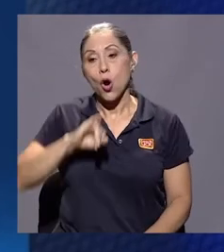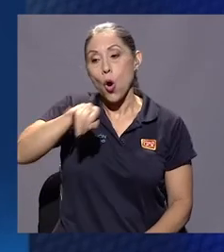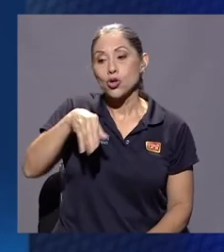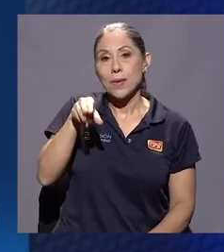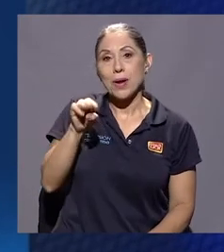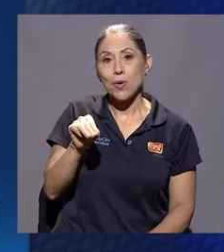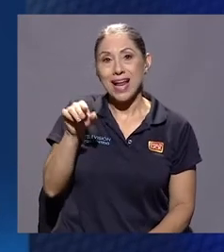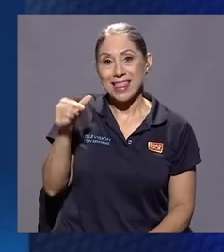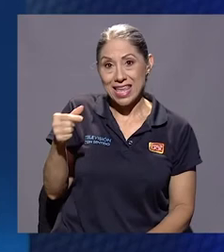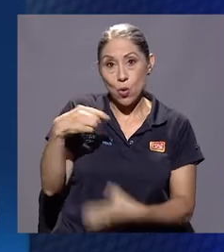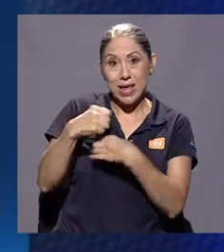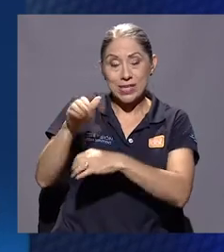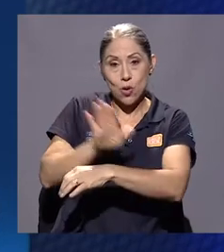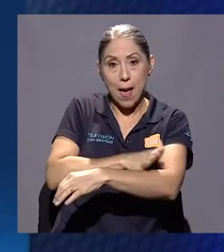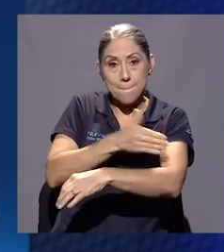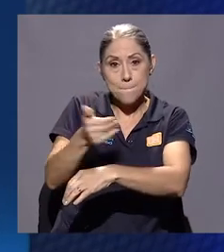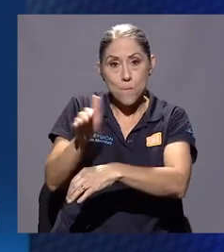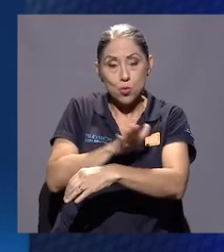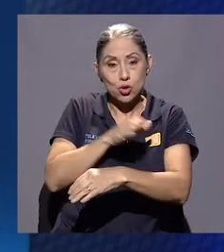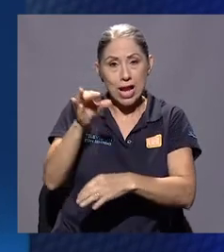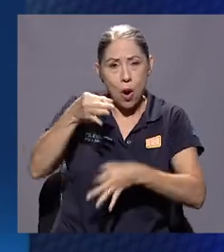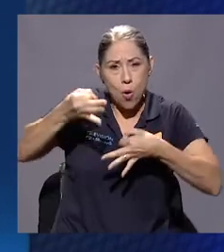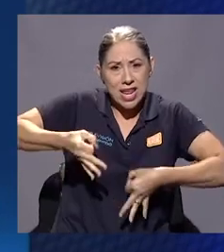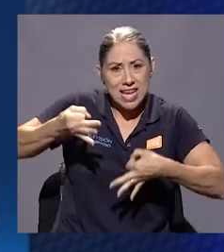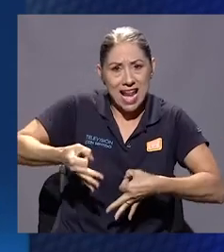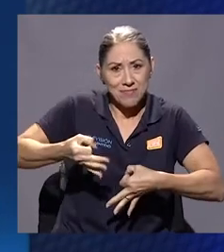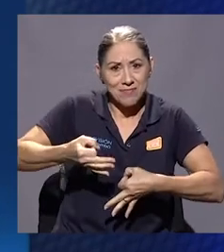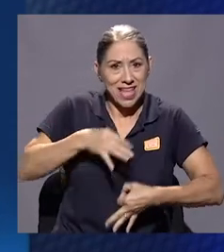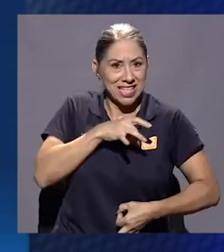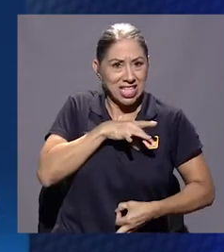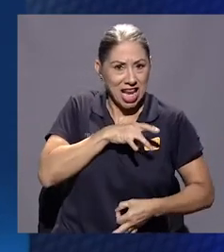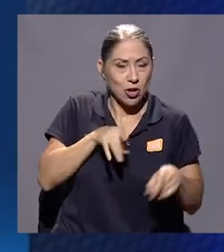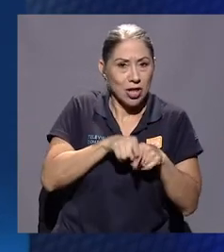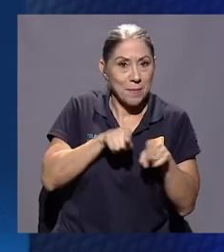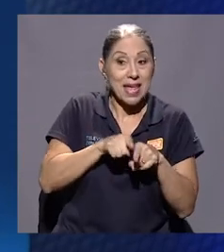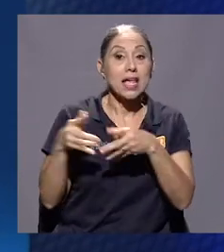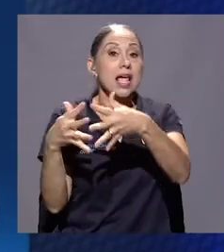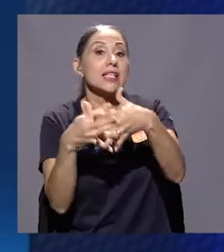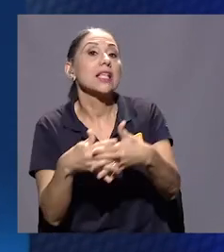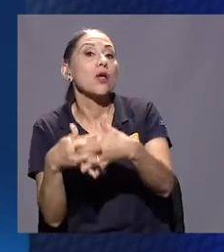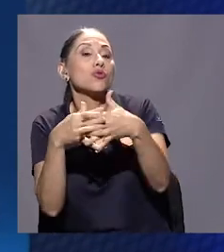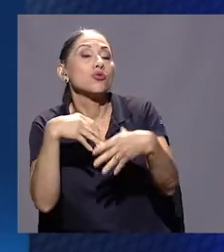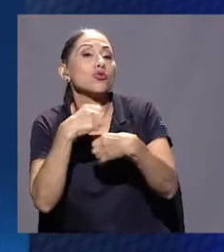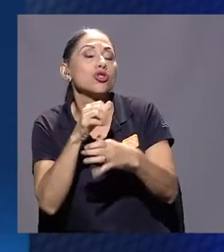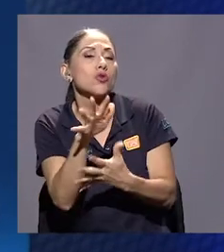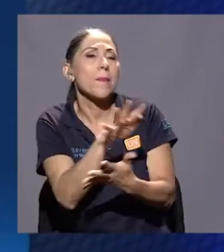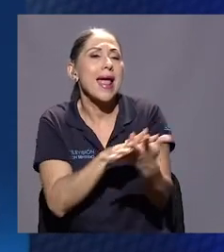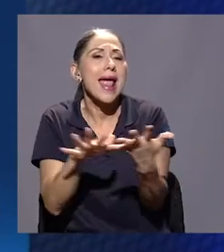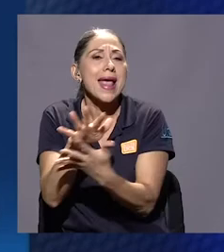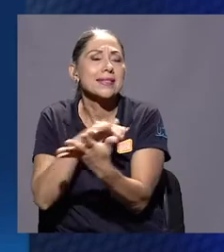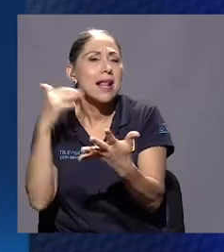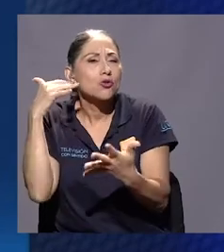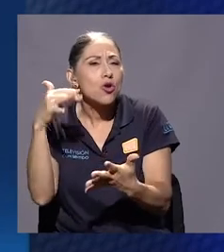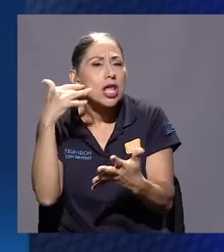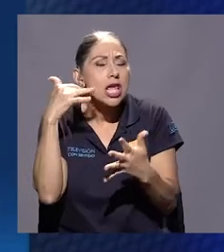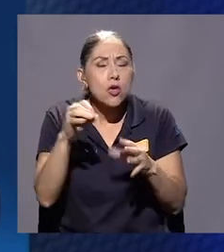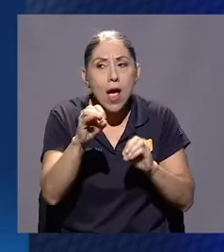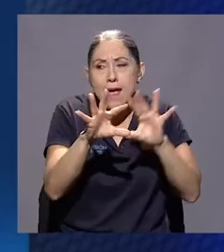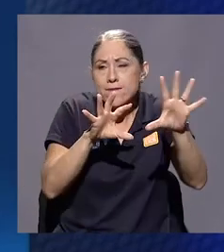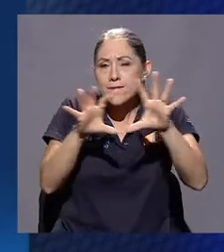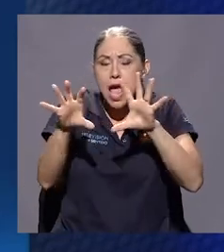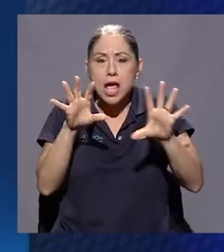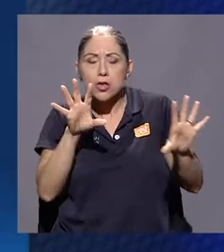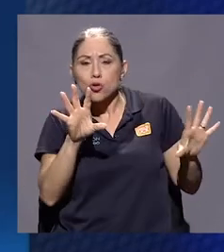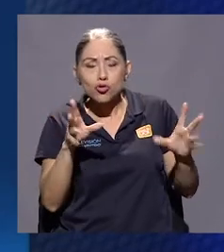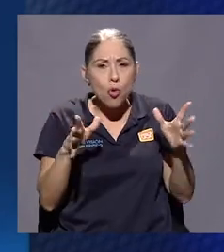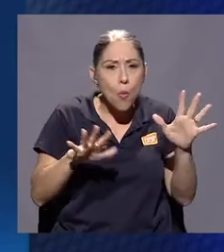Gatico hizo la música original, que es un chileno también, y en Estados Unidos se hizo toda la mezcla de sonido y todo el efecto, los foles,